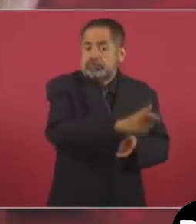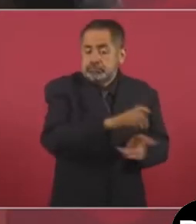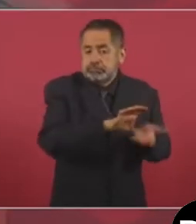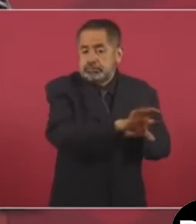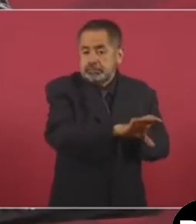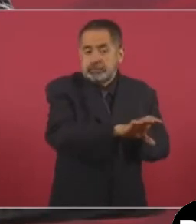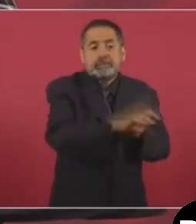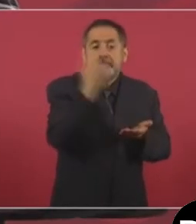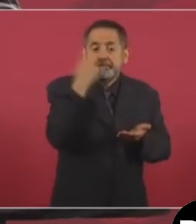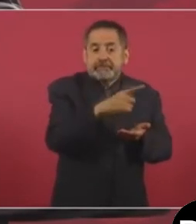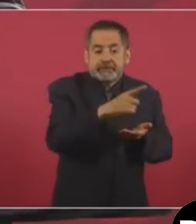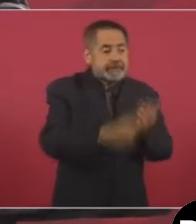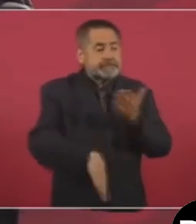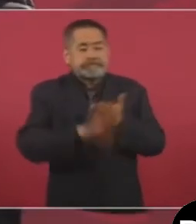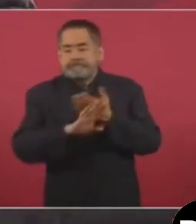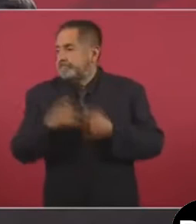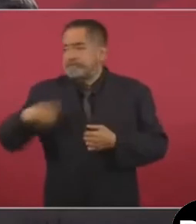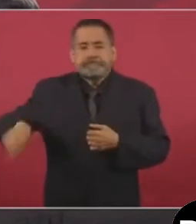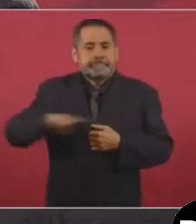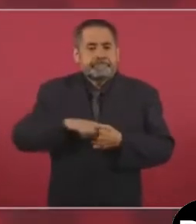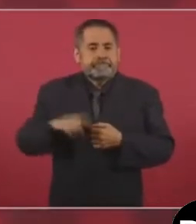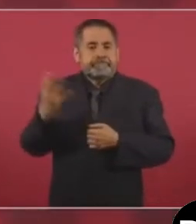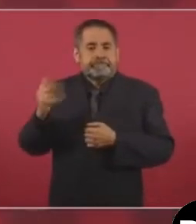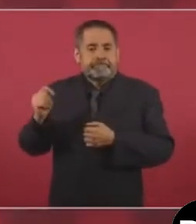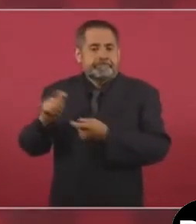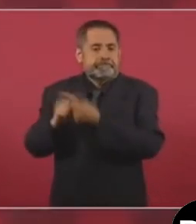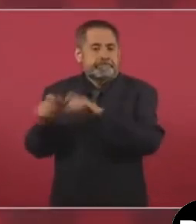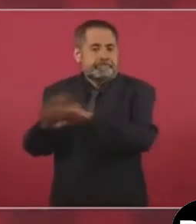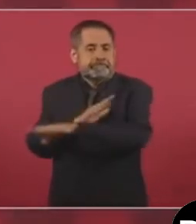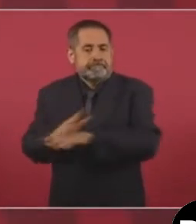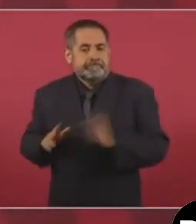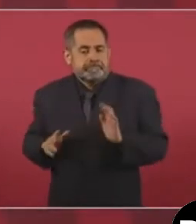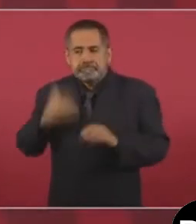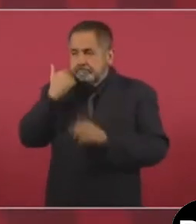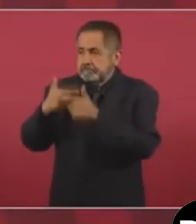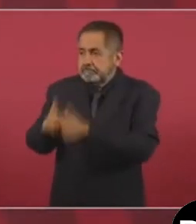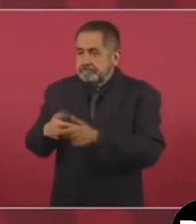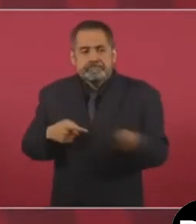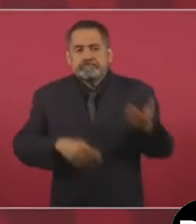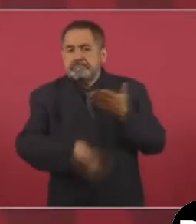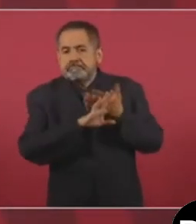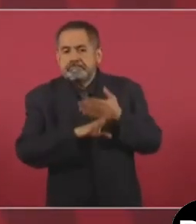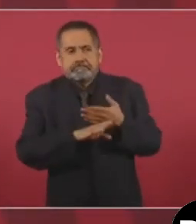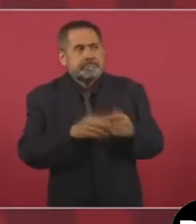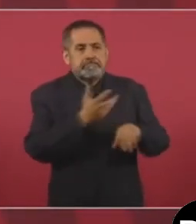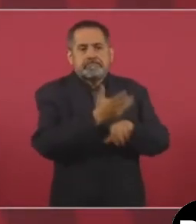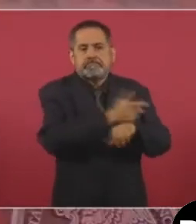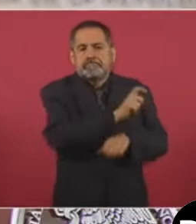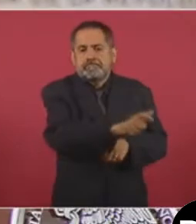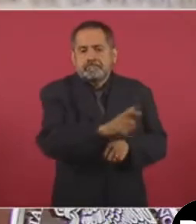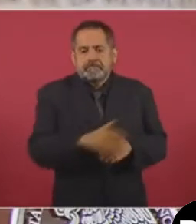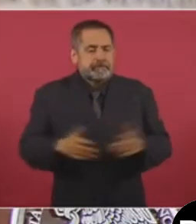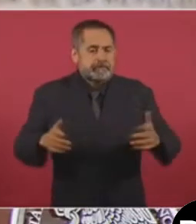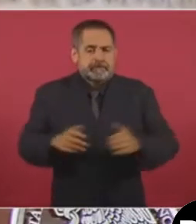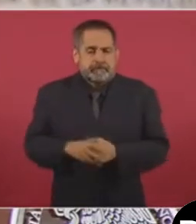para oponerse a la transformación que nosotros estamos llevando a cabo. Como hoy es